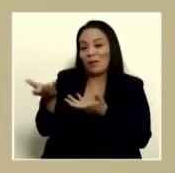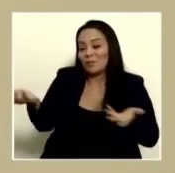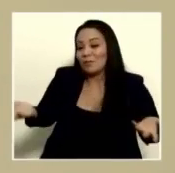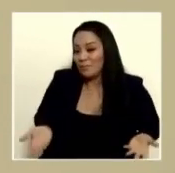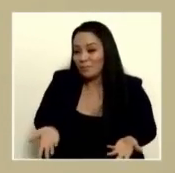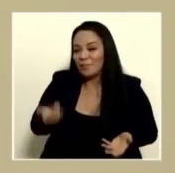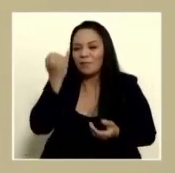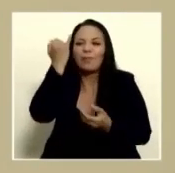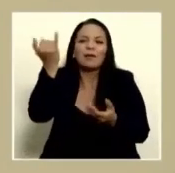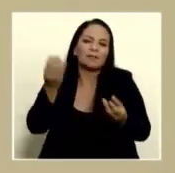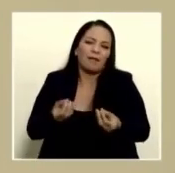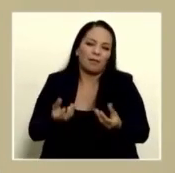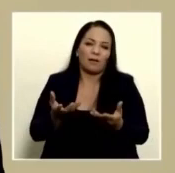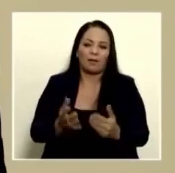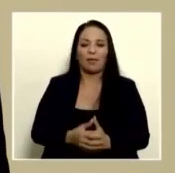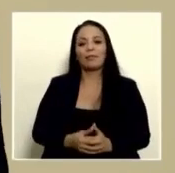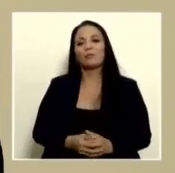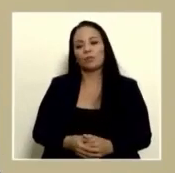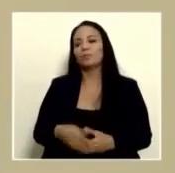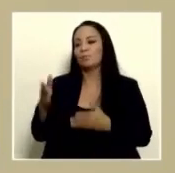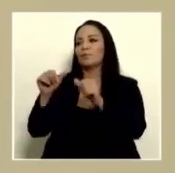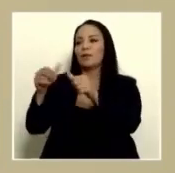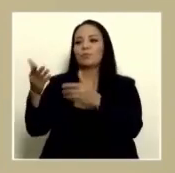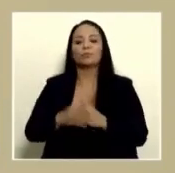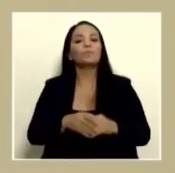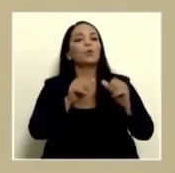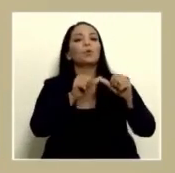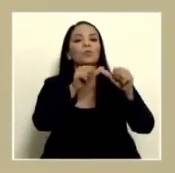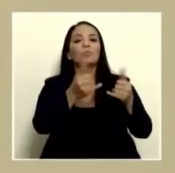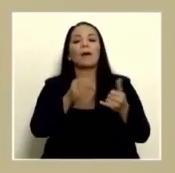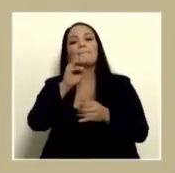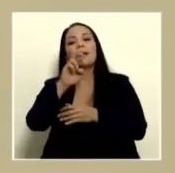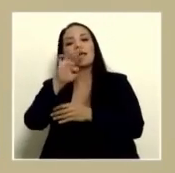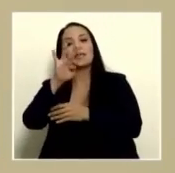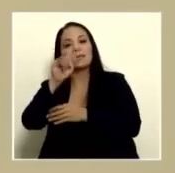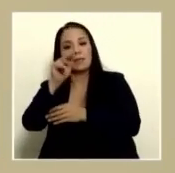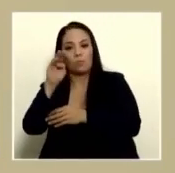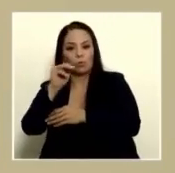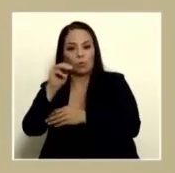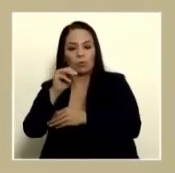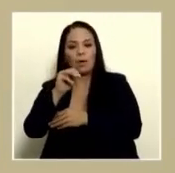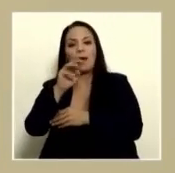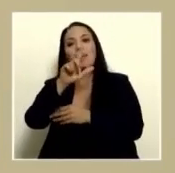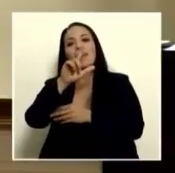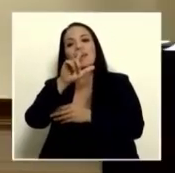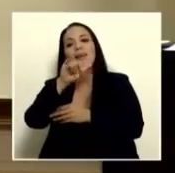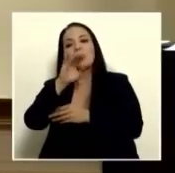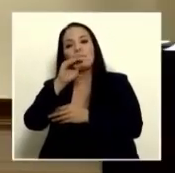qué barbaridad bueno dele continuamos ahora con martín montoya de limón tv